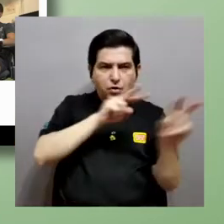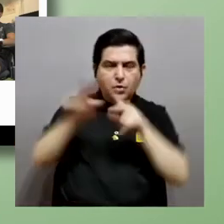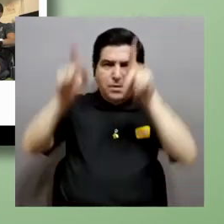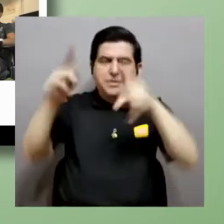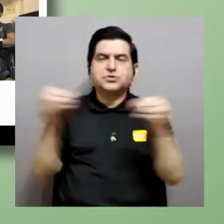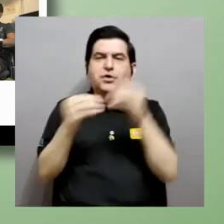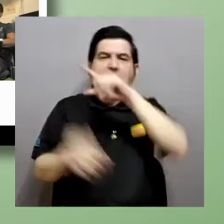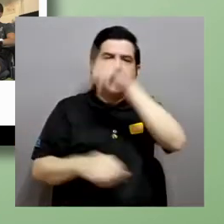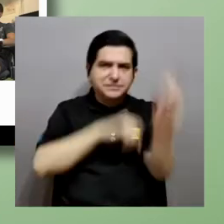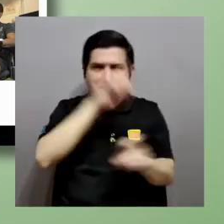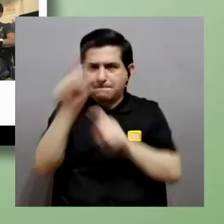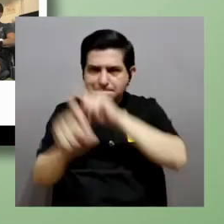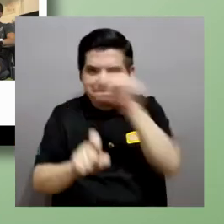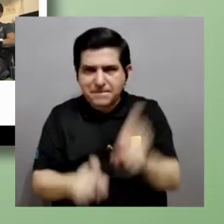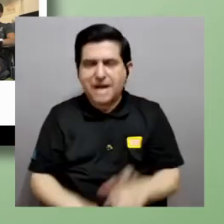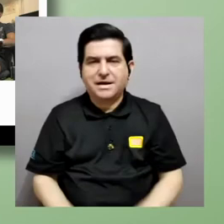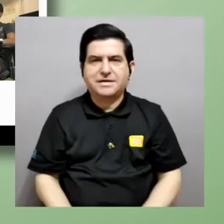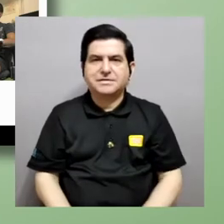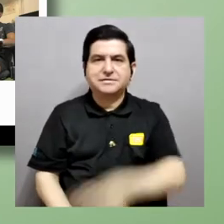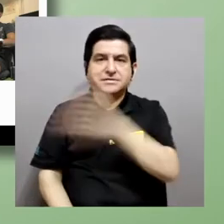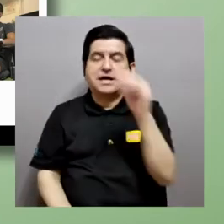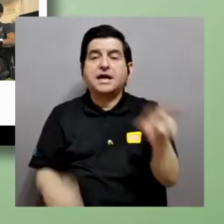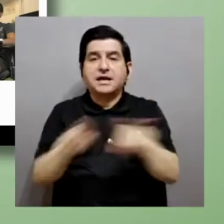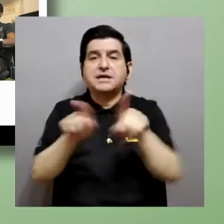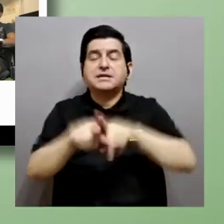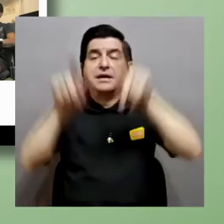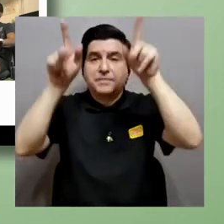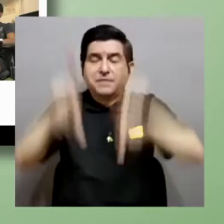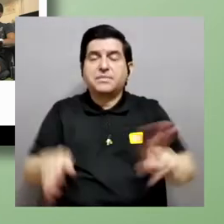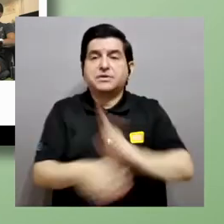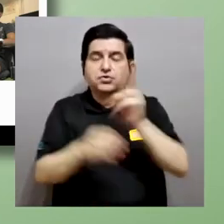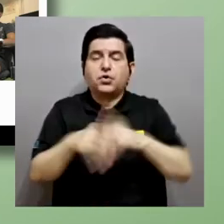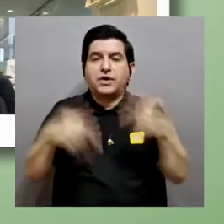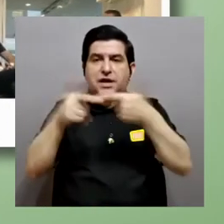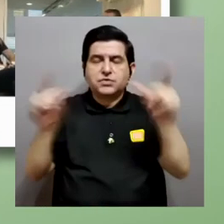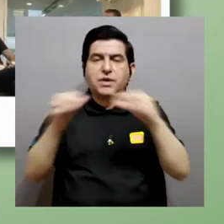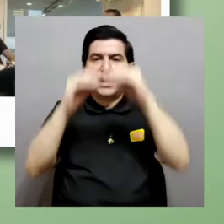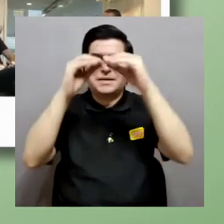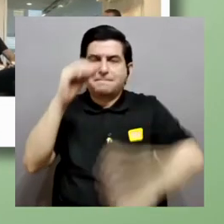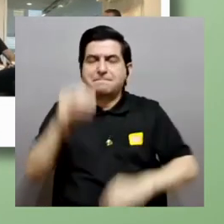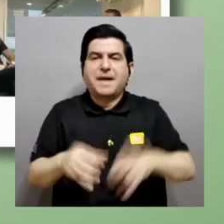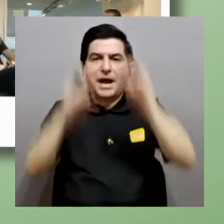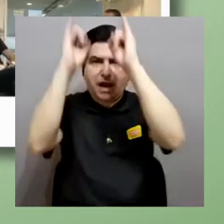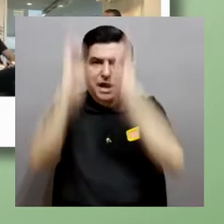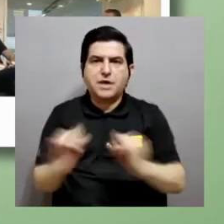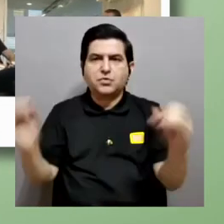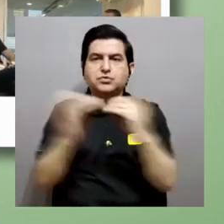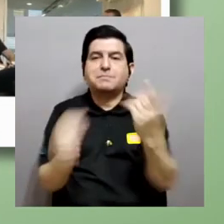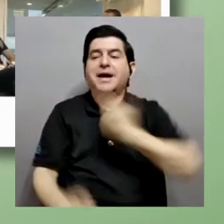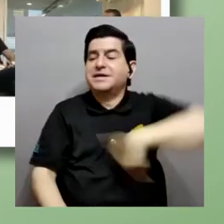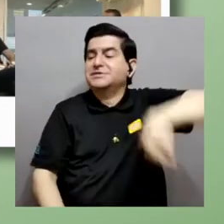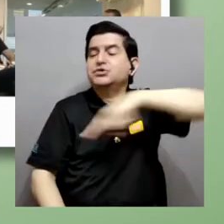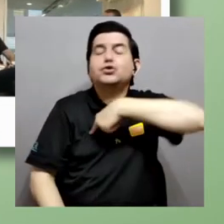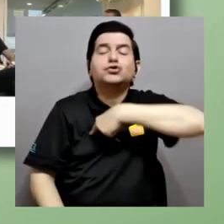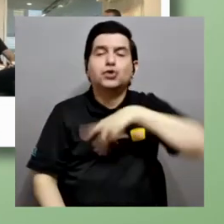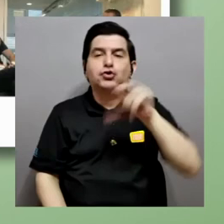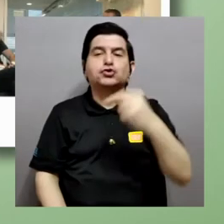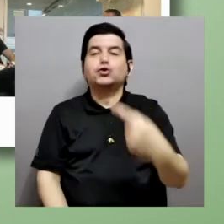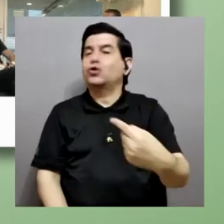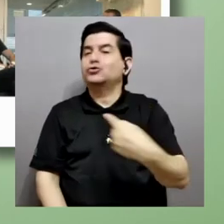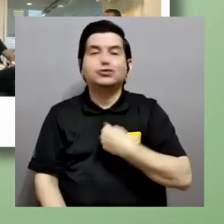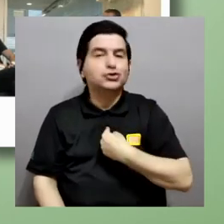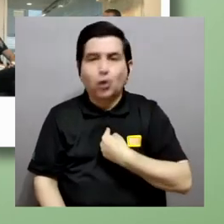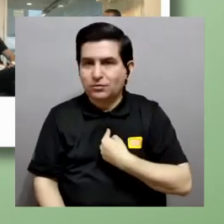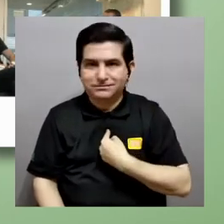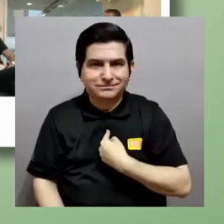por ejemplo que la gente hace más preguntas e incluso que las personas usan un lenguaje menos individualista usan más nosotros en lugar de